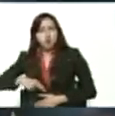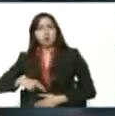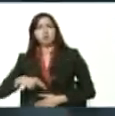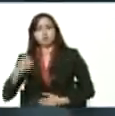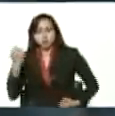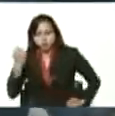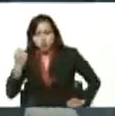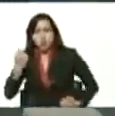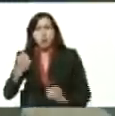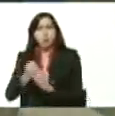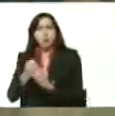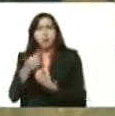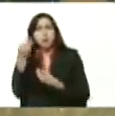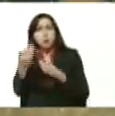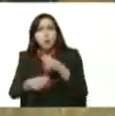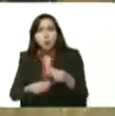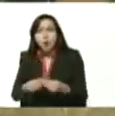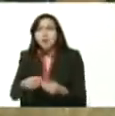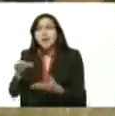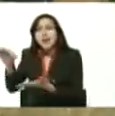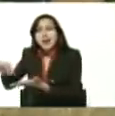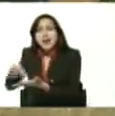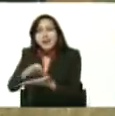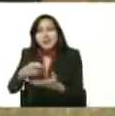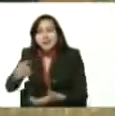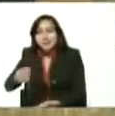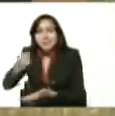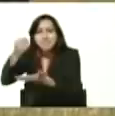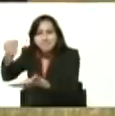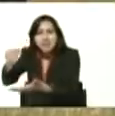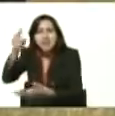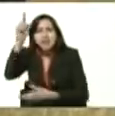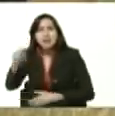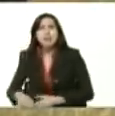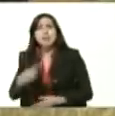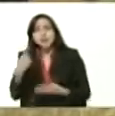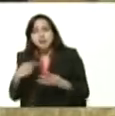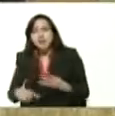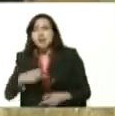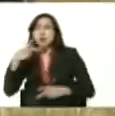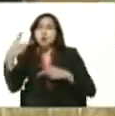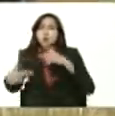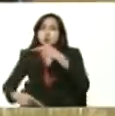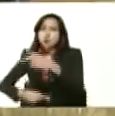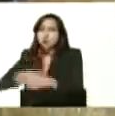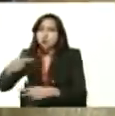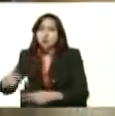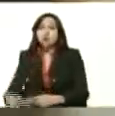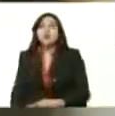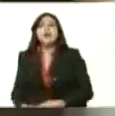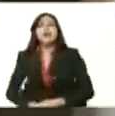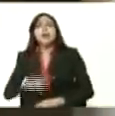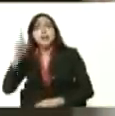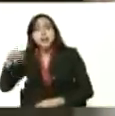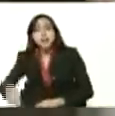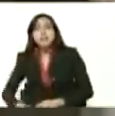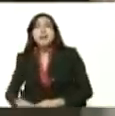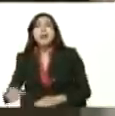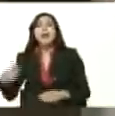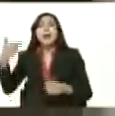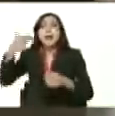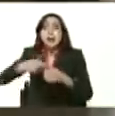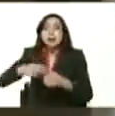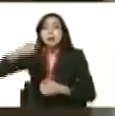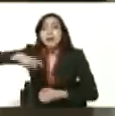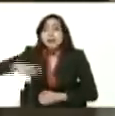apoyado con la parte semilla abono y ahora la parte de producción gasolina para poder seguir trabajando muy